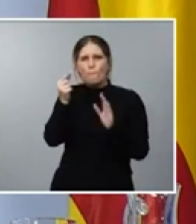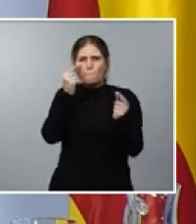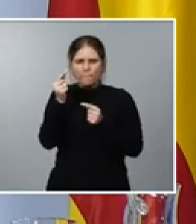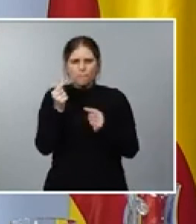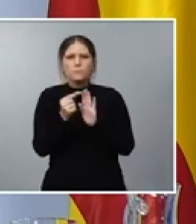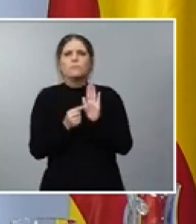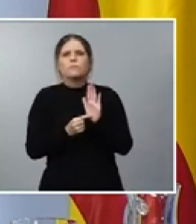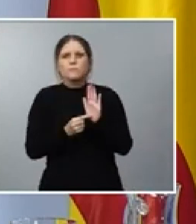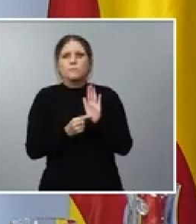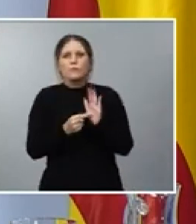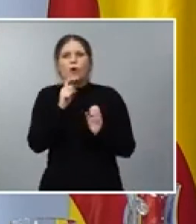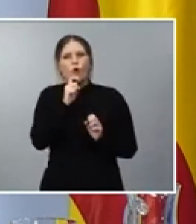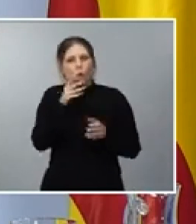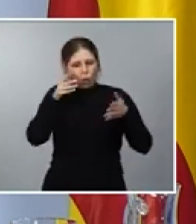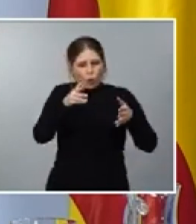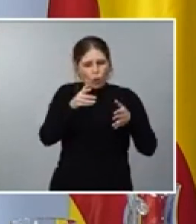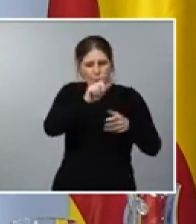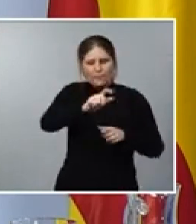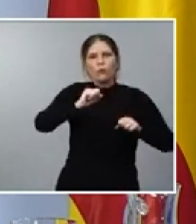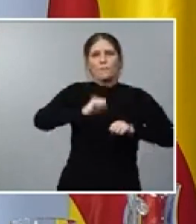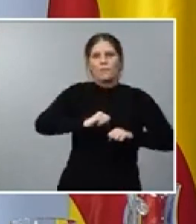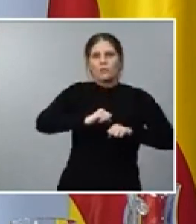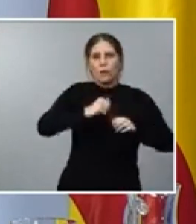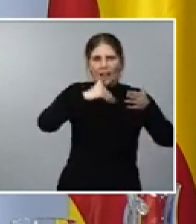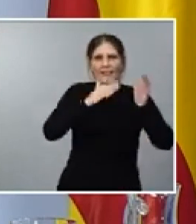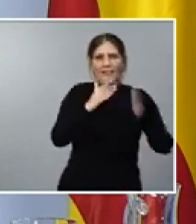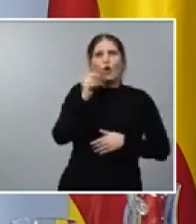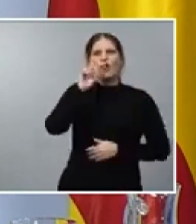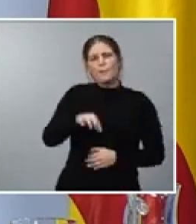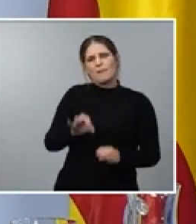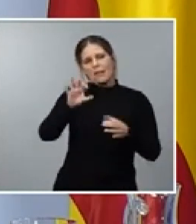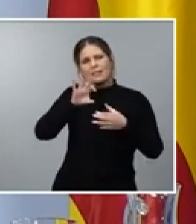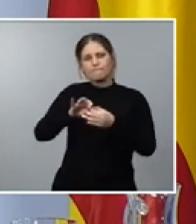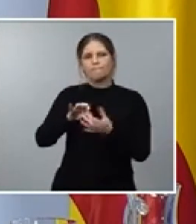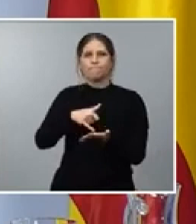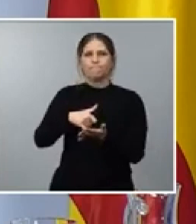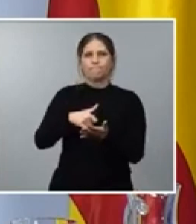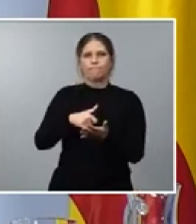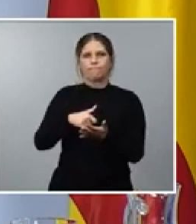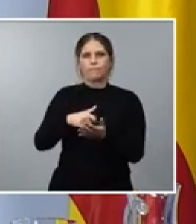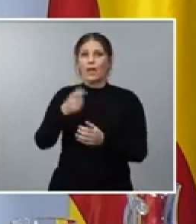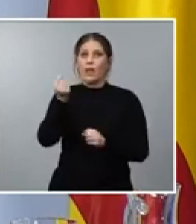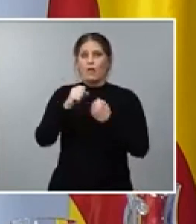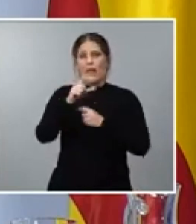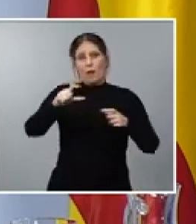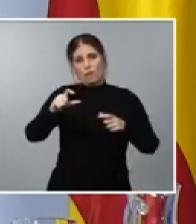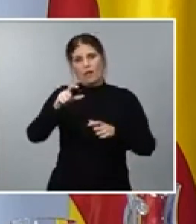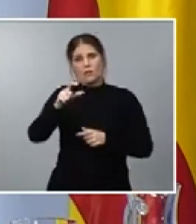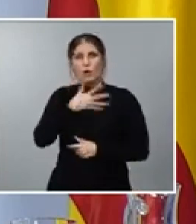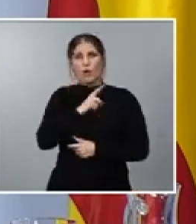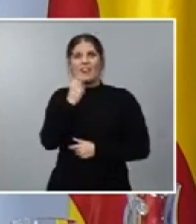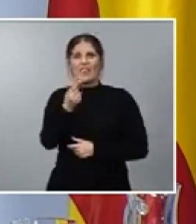se trata a las personas mayores y especialmente a los más vulnerables, a pesar de que algunos nieguen que este grupo de personas